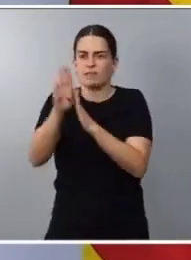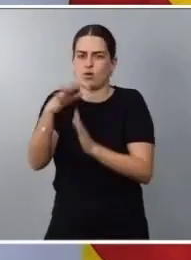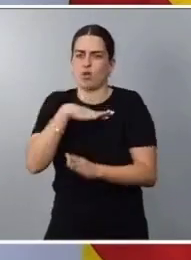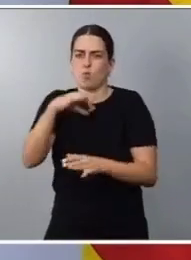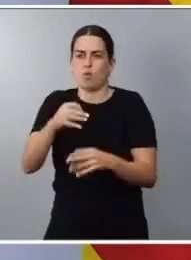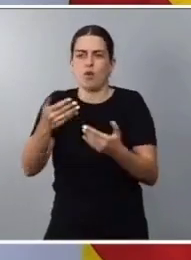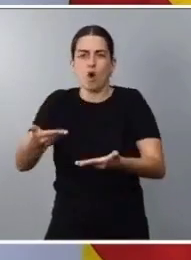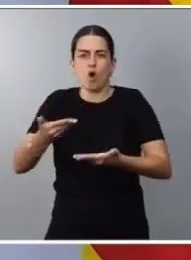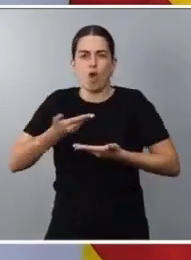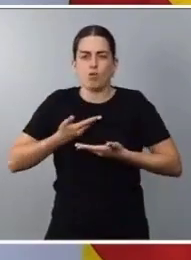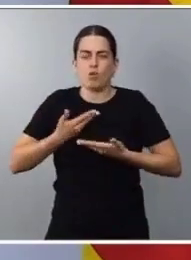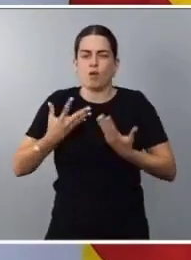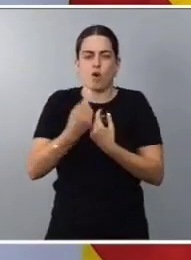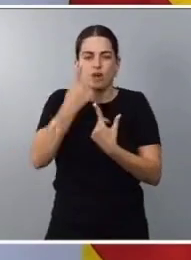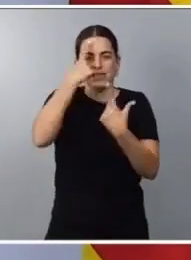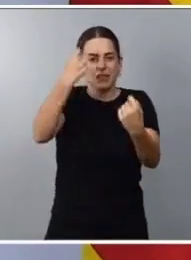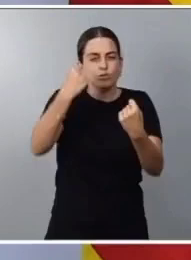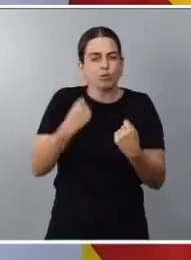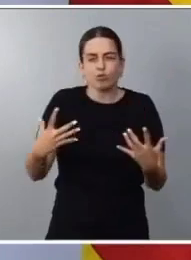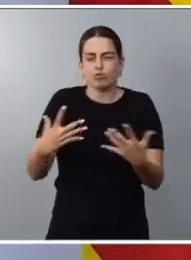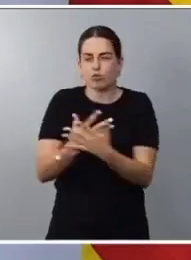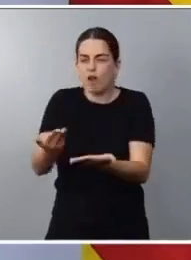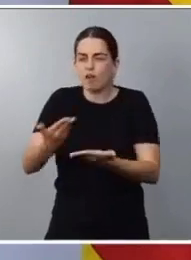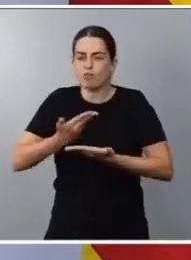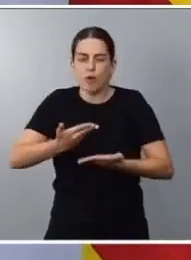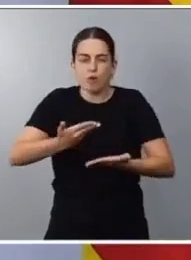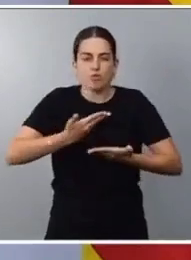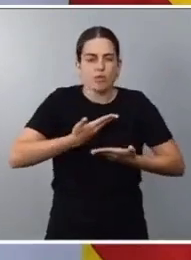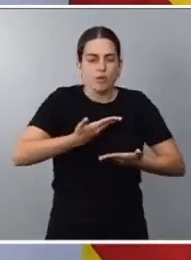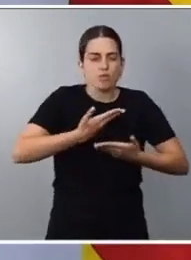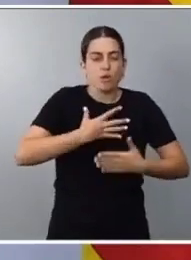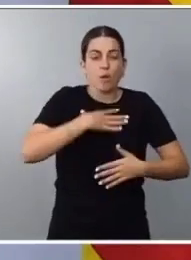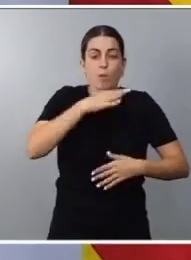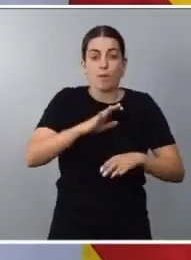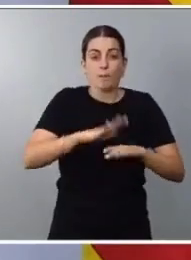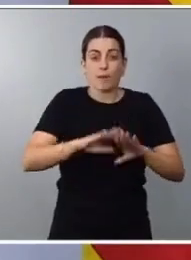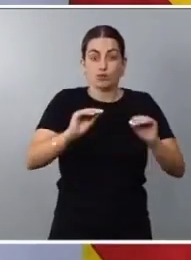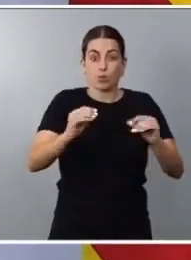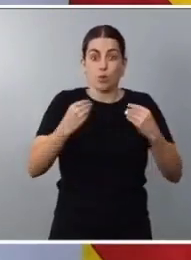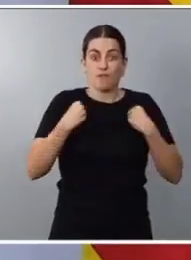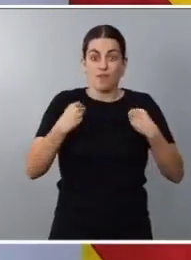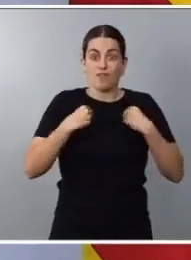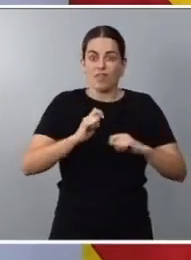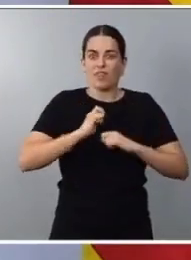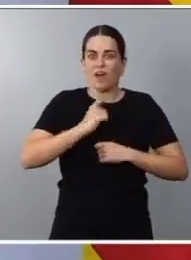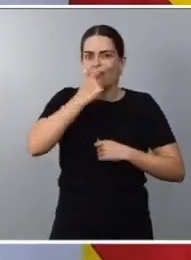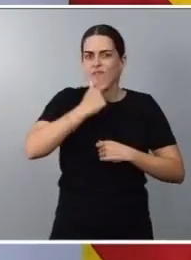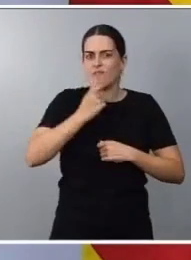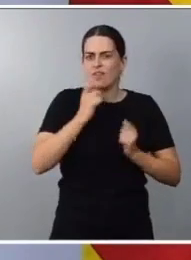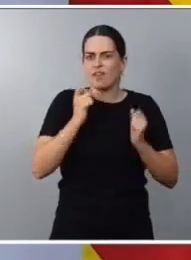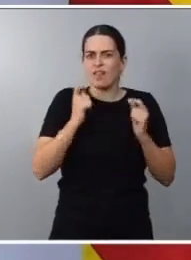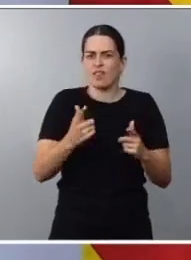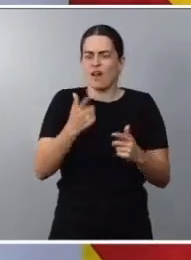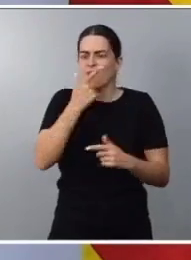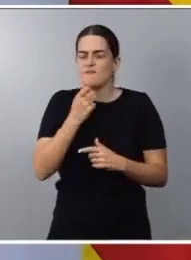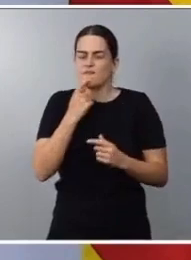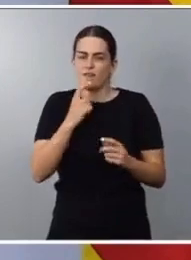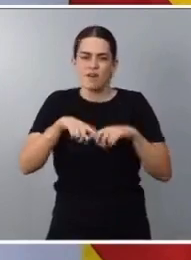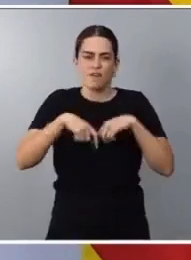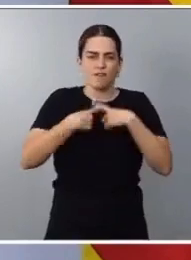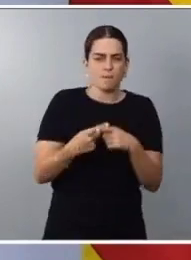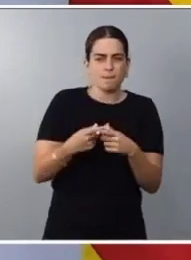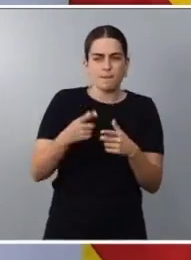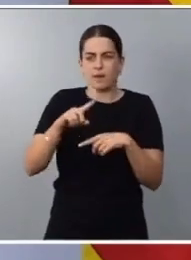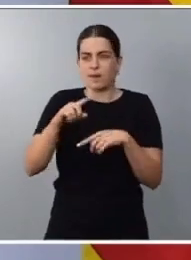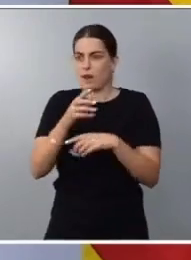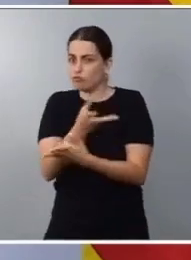instituciones que estamos ahí precisamente para eso, para facilitarle la vida a las mujeres, para facilitarle la vida a las familias y para garantizar que pueden